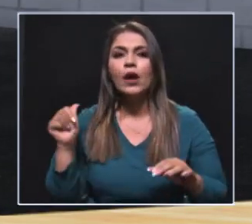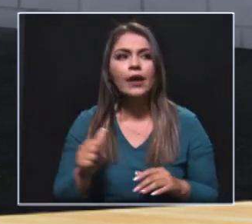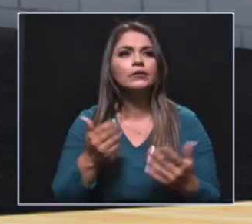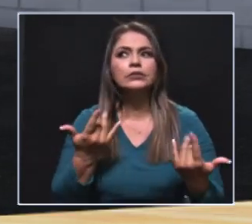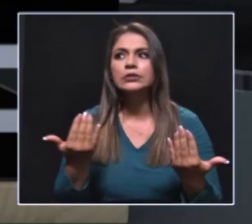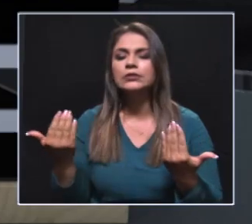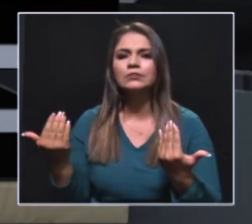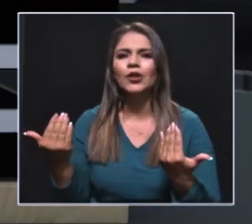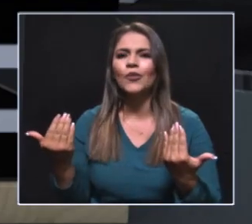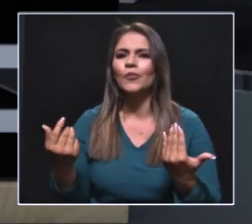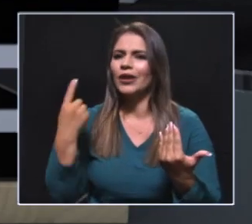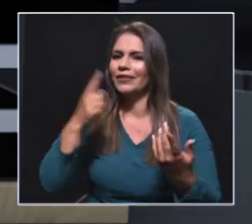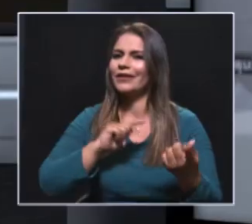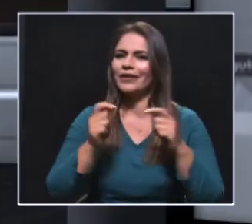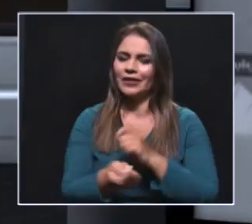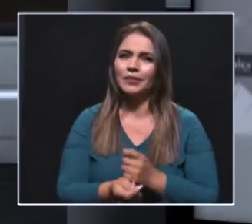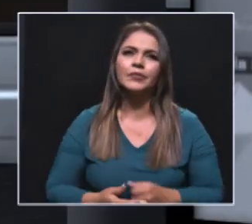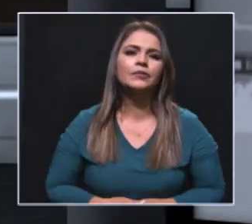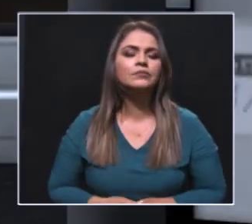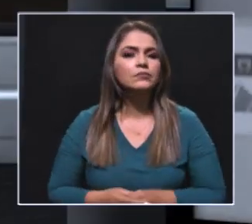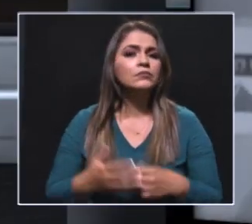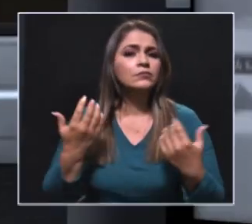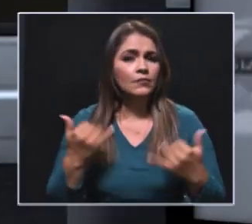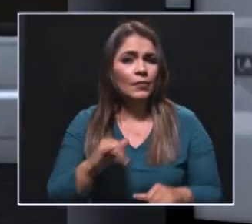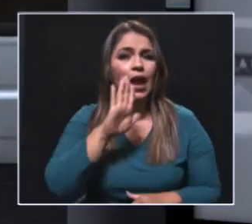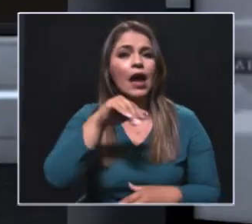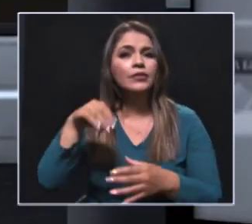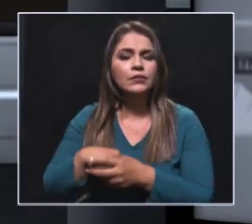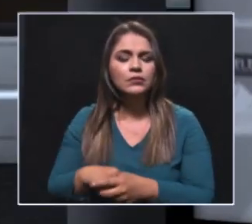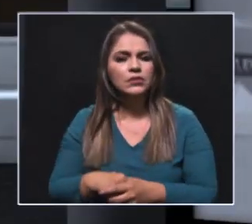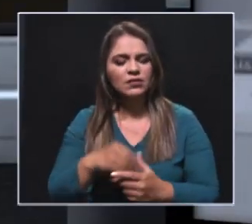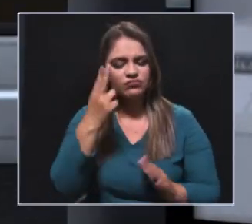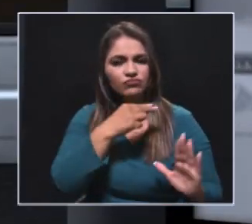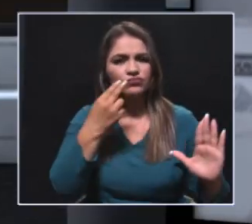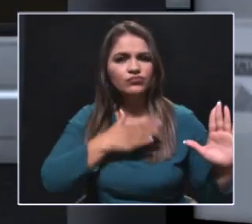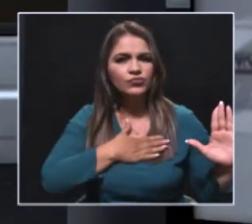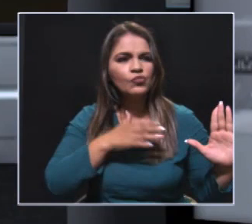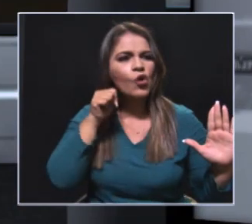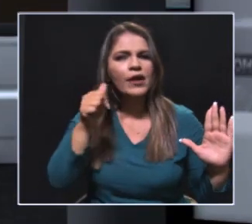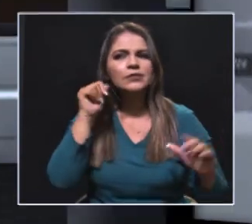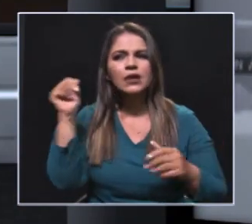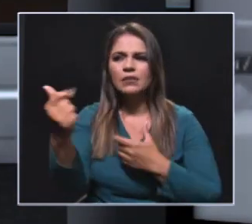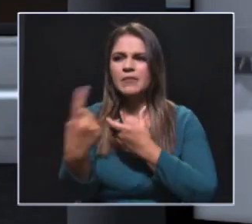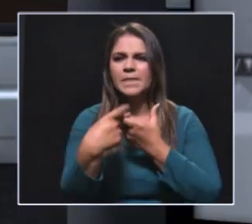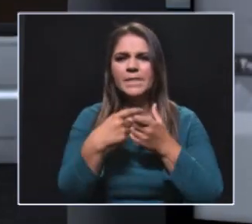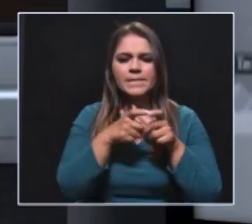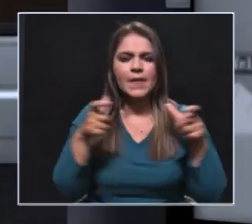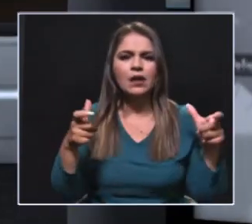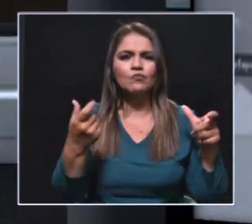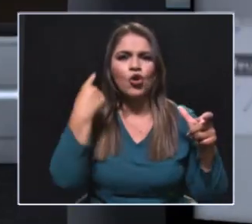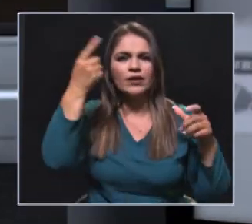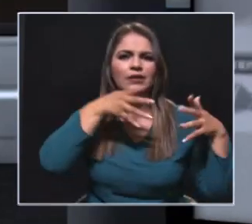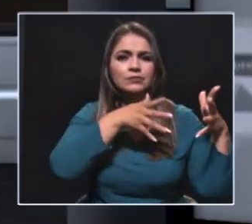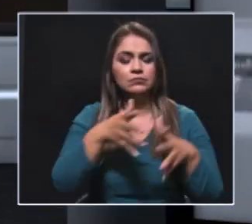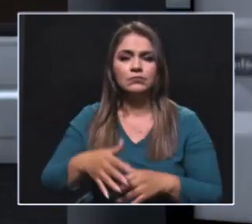cambiando la forma de hacer política. Hemos hablado que Antioquia se ha comprometido con una escuela de formación política para las mujeres. No está esperando que